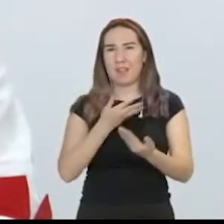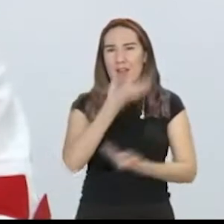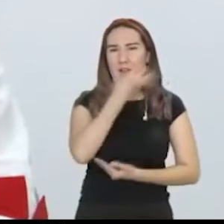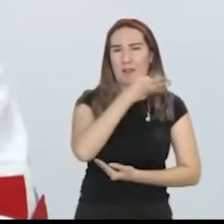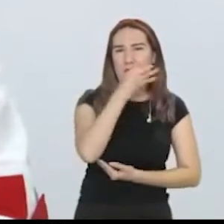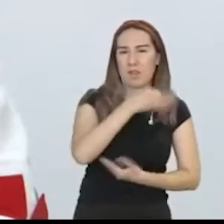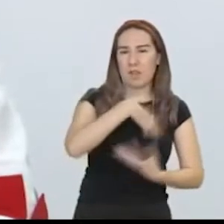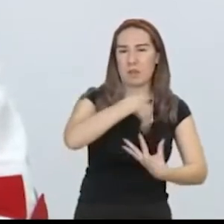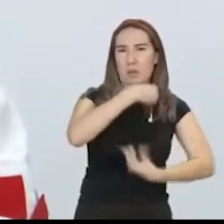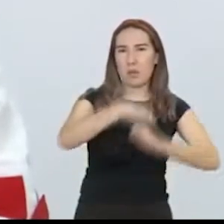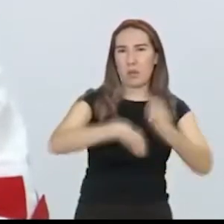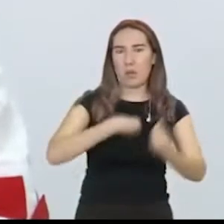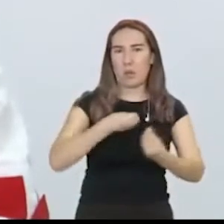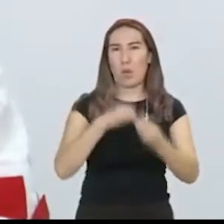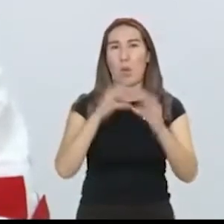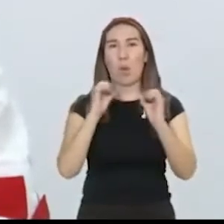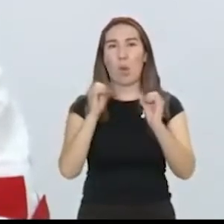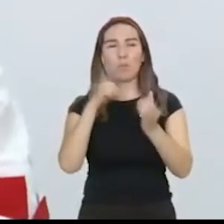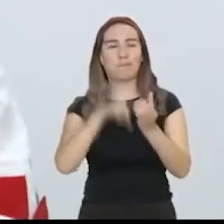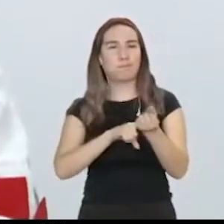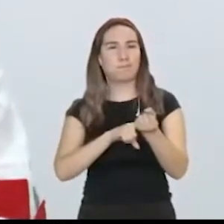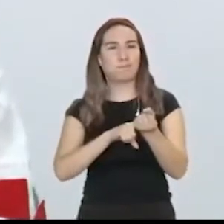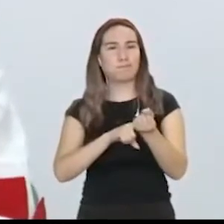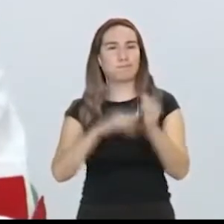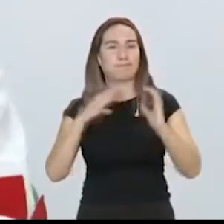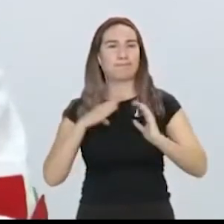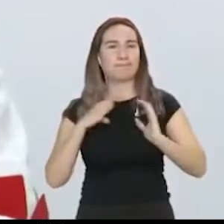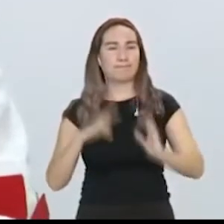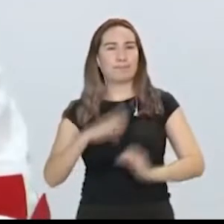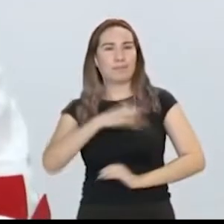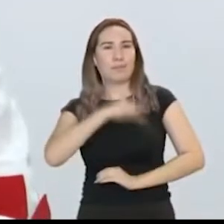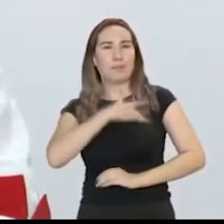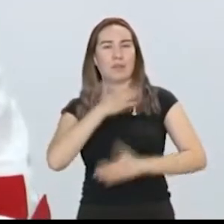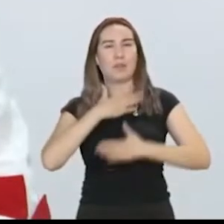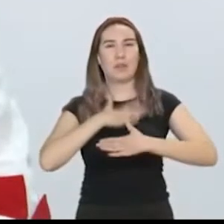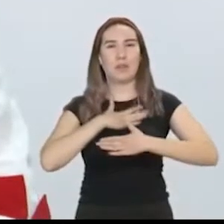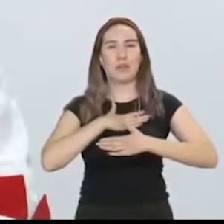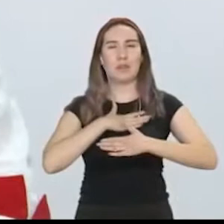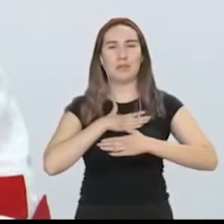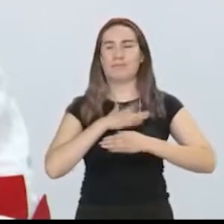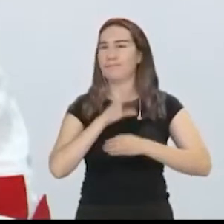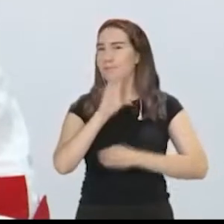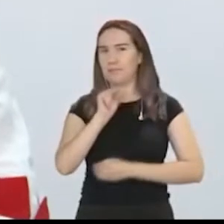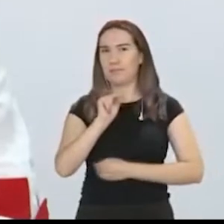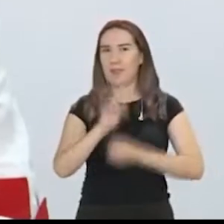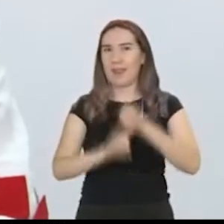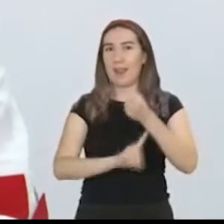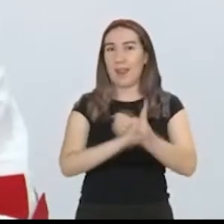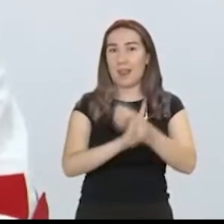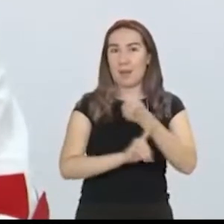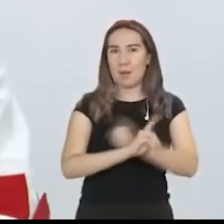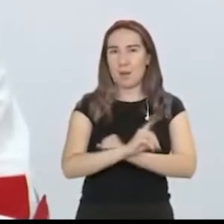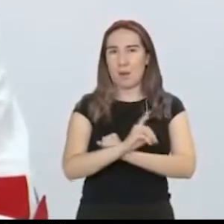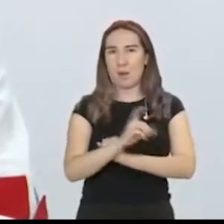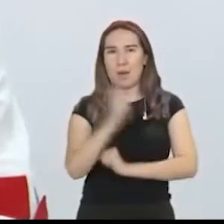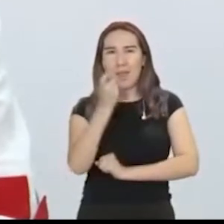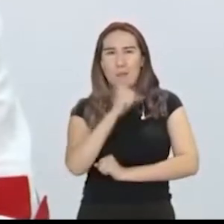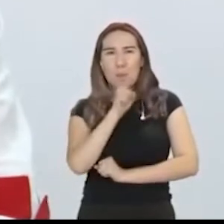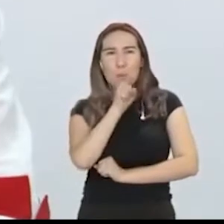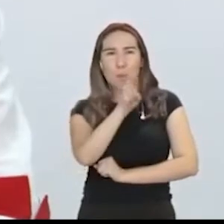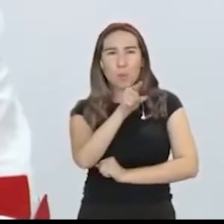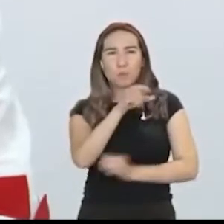y tener inmunidad, el problema es que vas a regresar a casa. Y cuando regresas a casa,